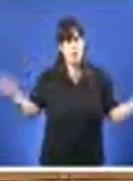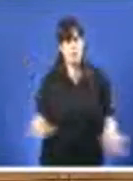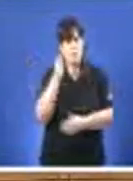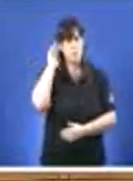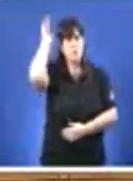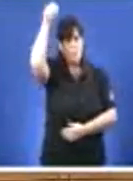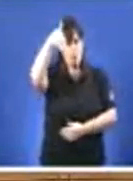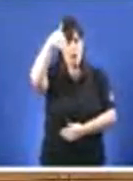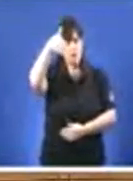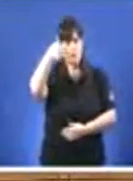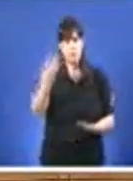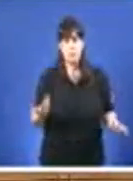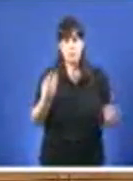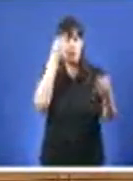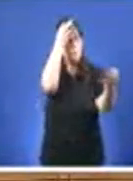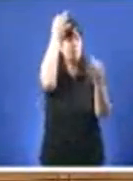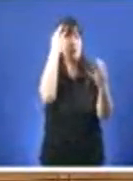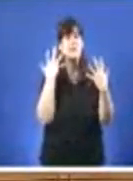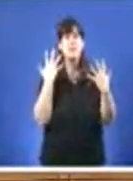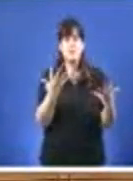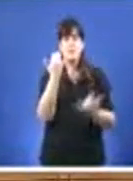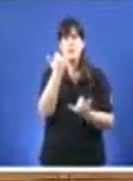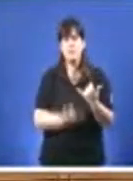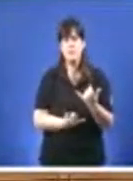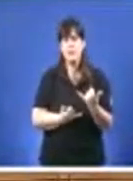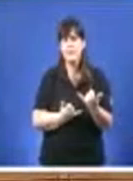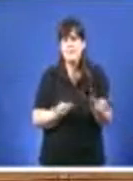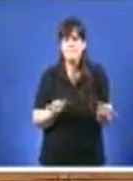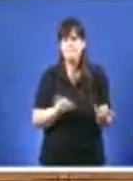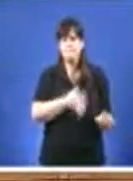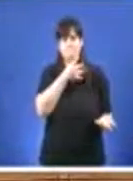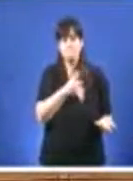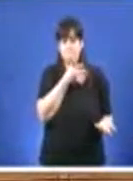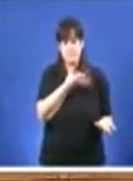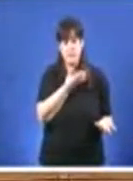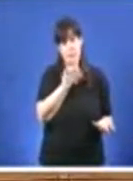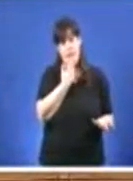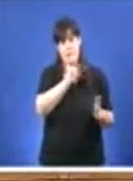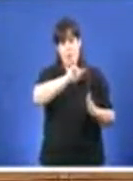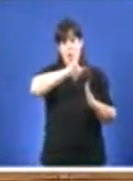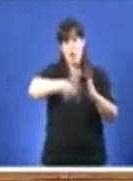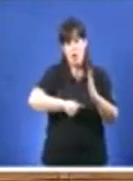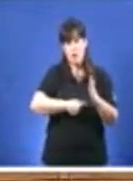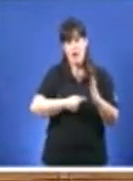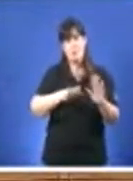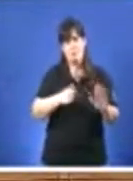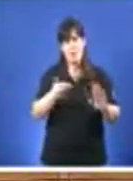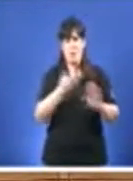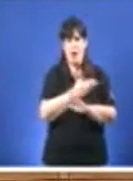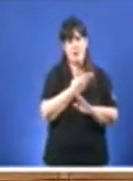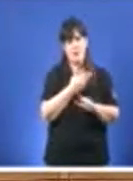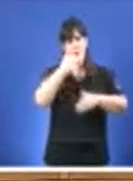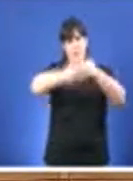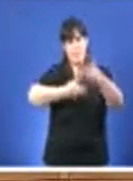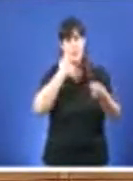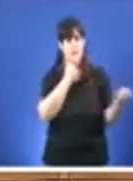medidas que pasan por seguir mellorando os procesos de contratación a través dos procedimentos negociados, procesos